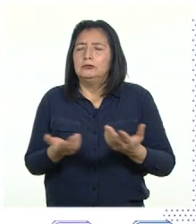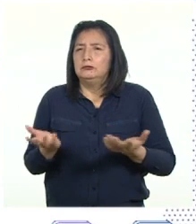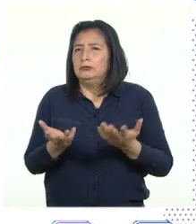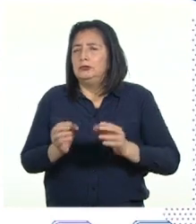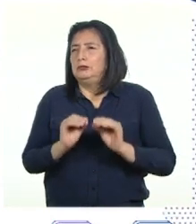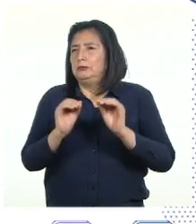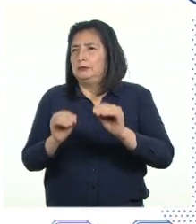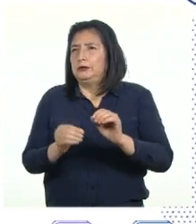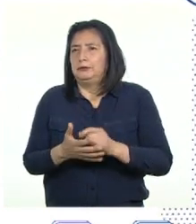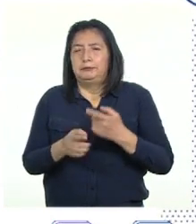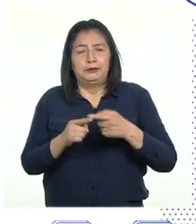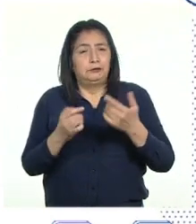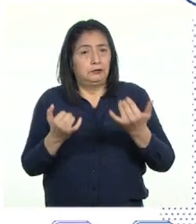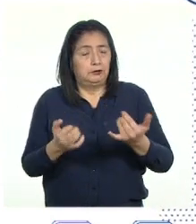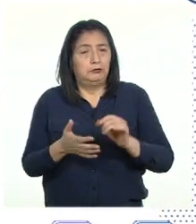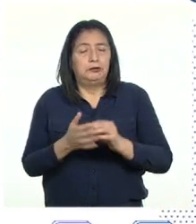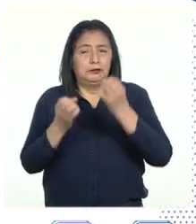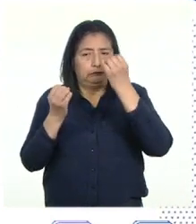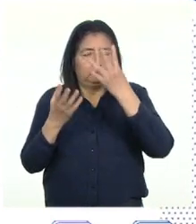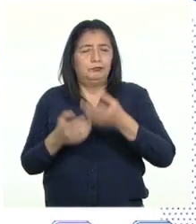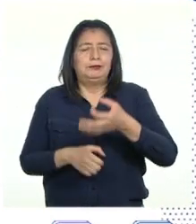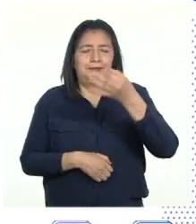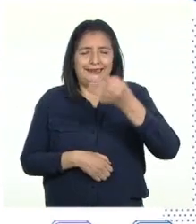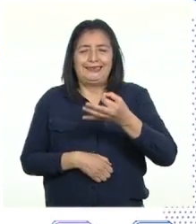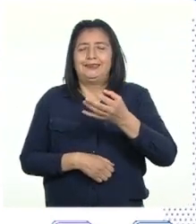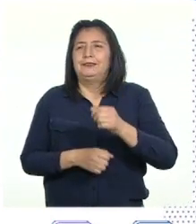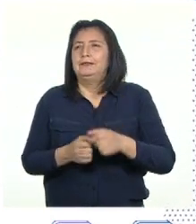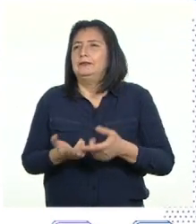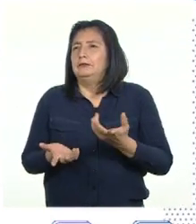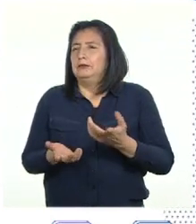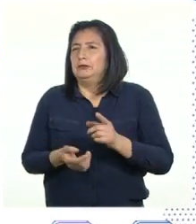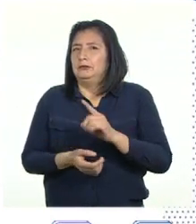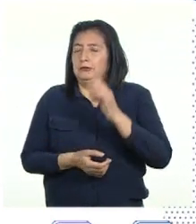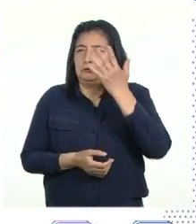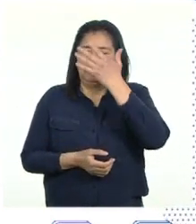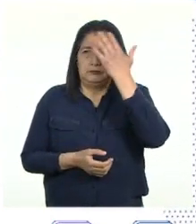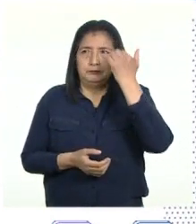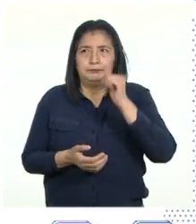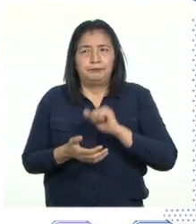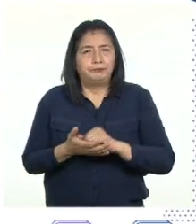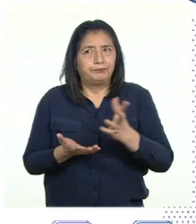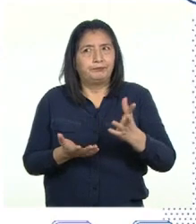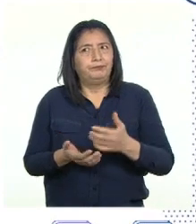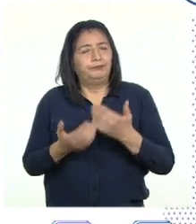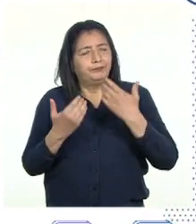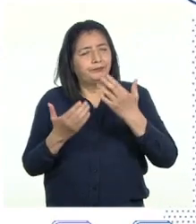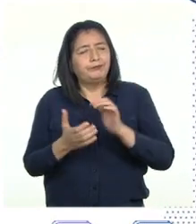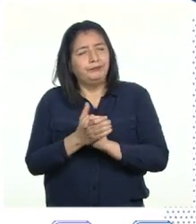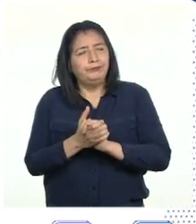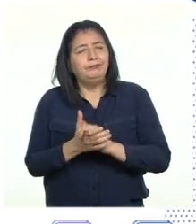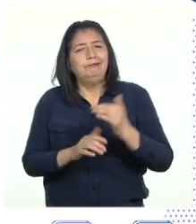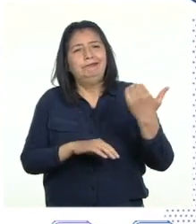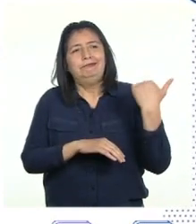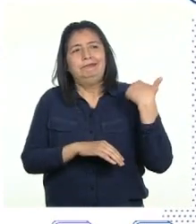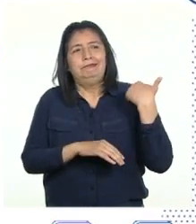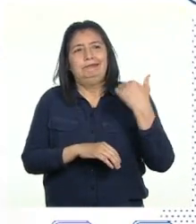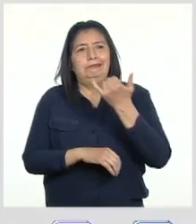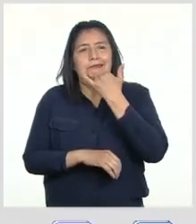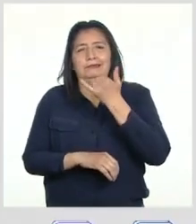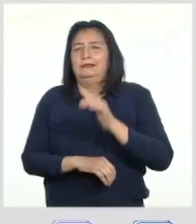Pero esta vez con la información precisa Y no olvides agradecer al amigo que te avisó del error